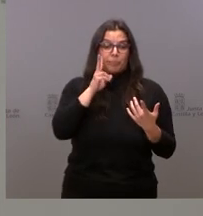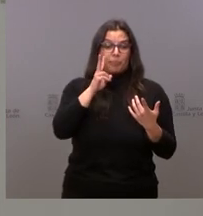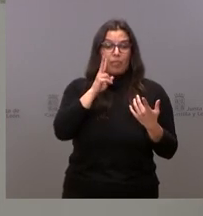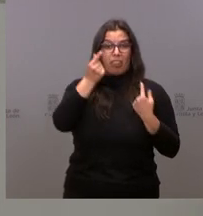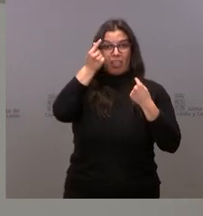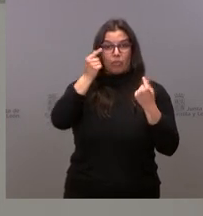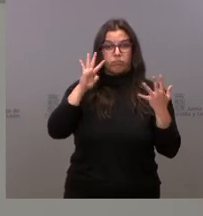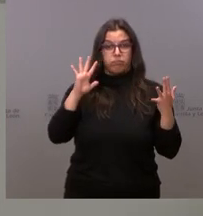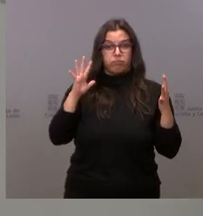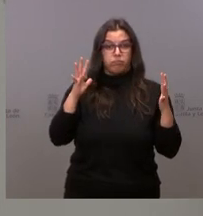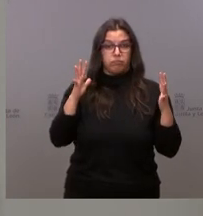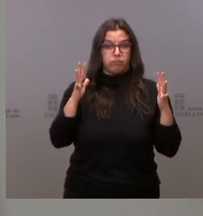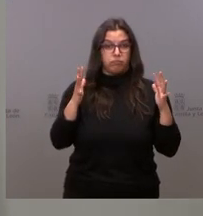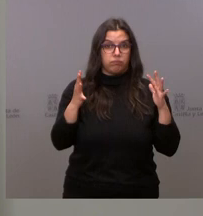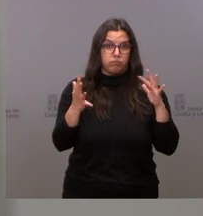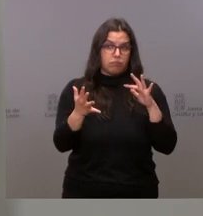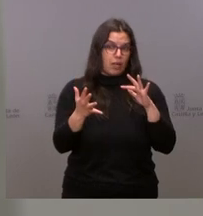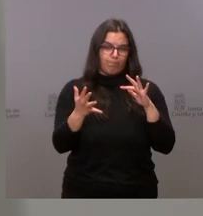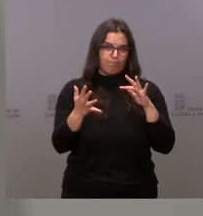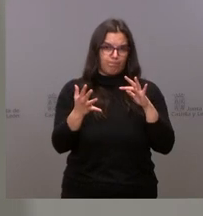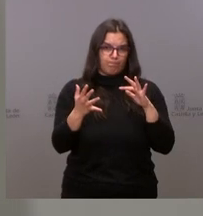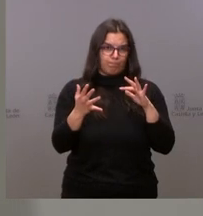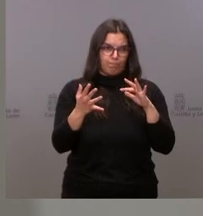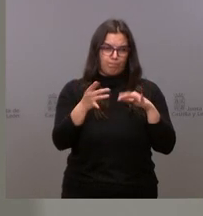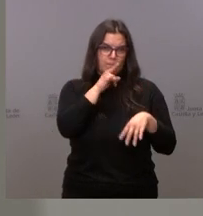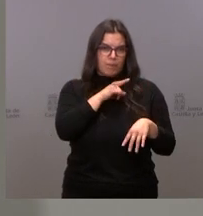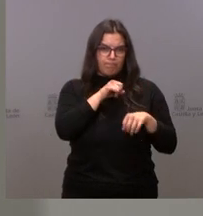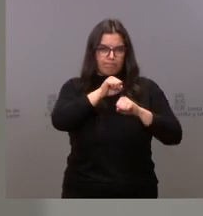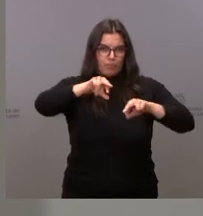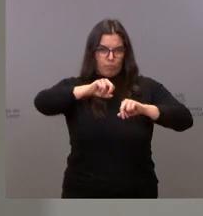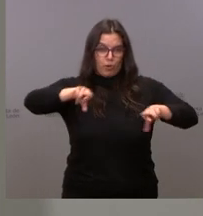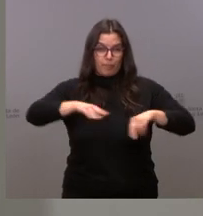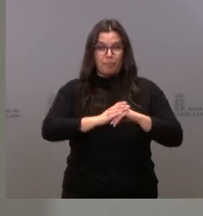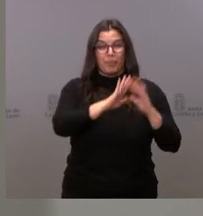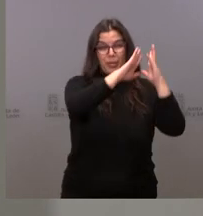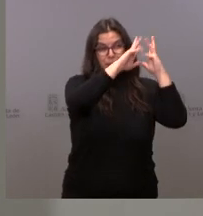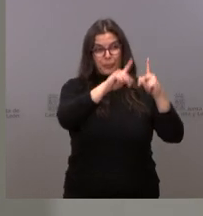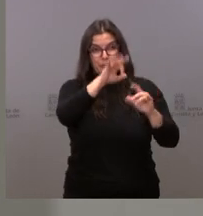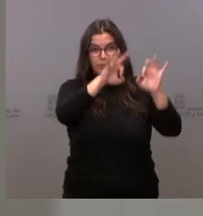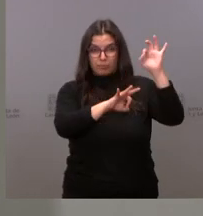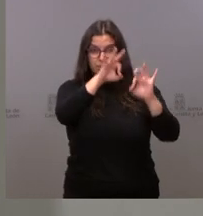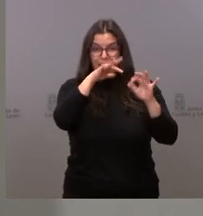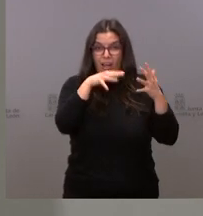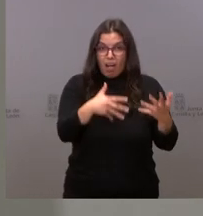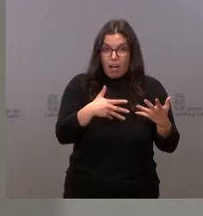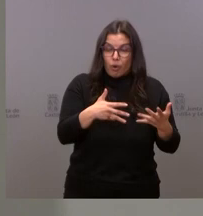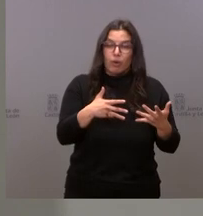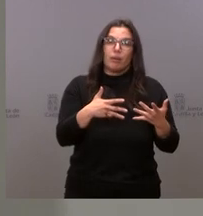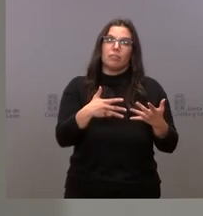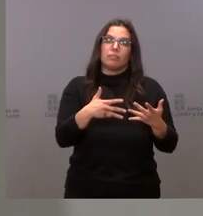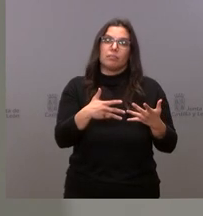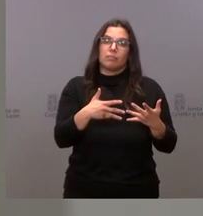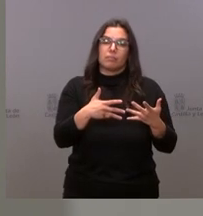de manera claramente desfavorable. La incidencia acumulada en estos momentos, a día de hoy,